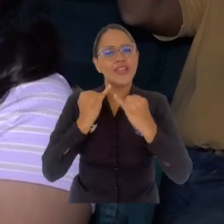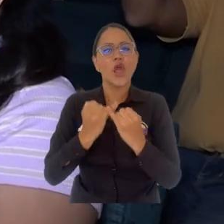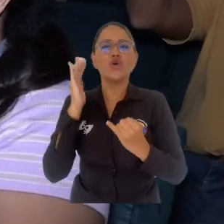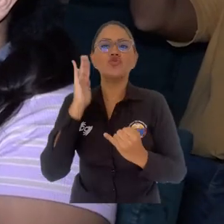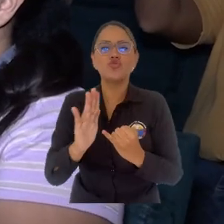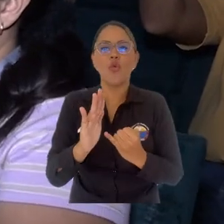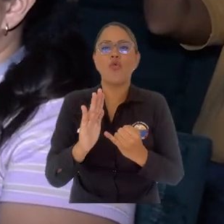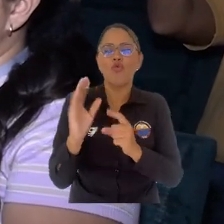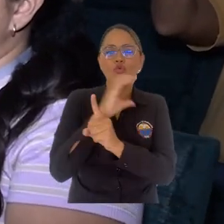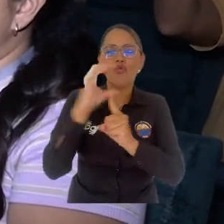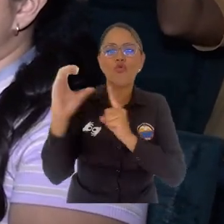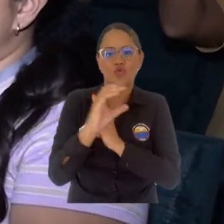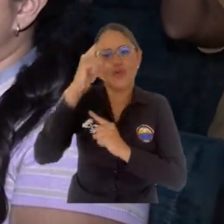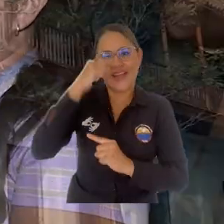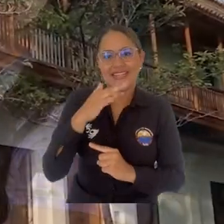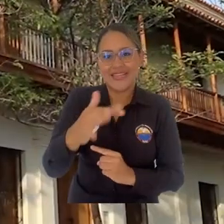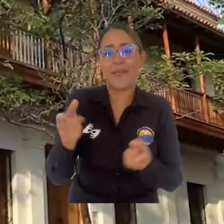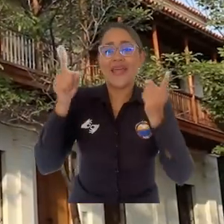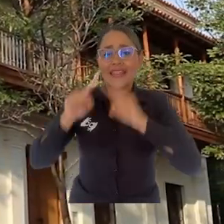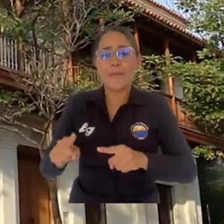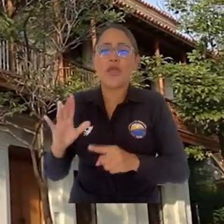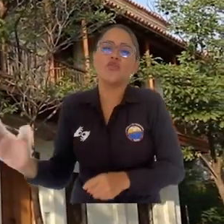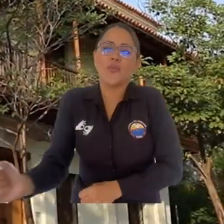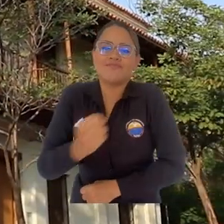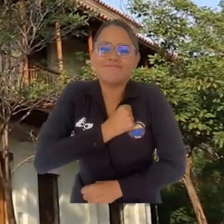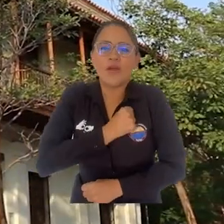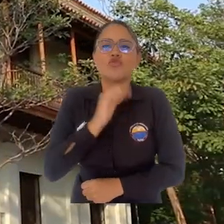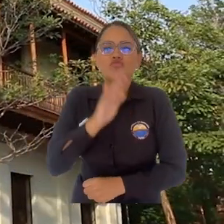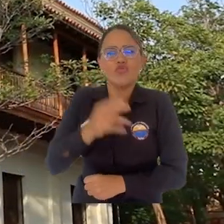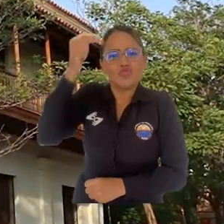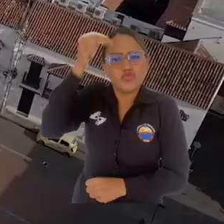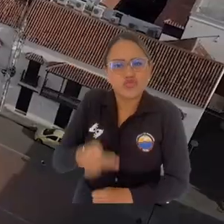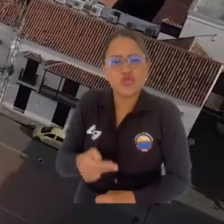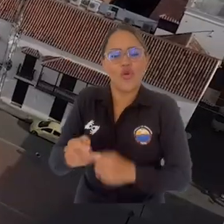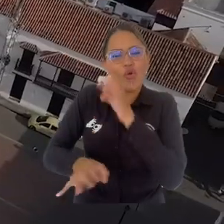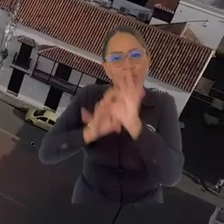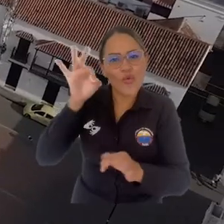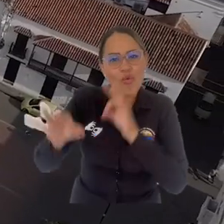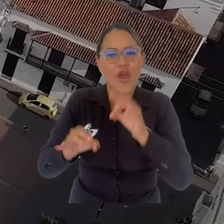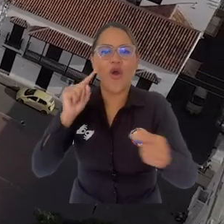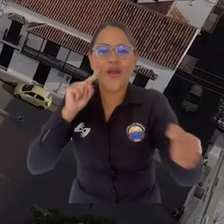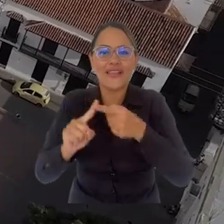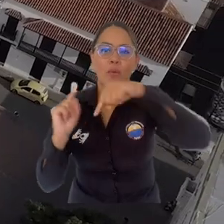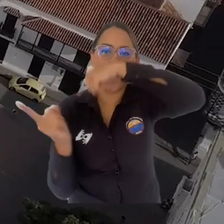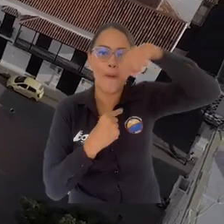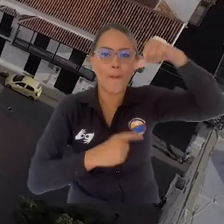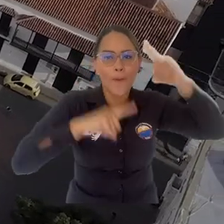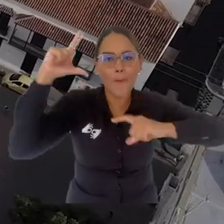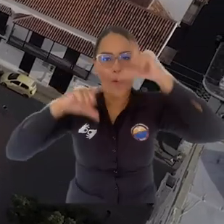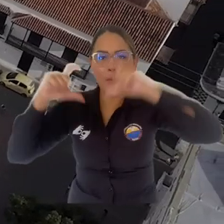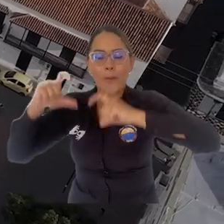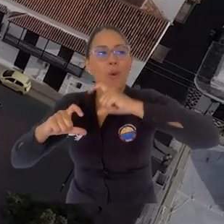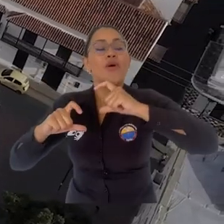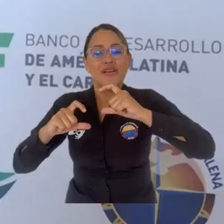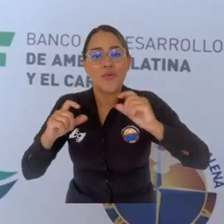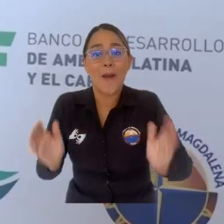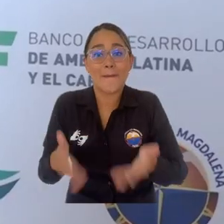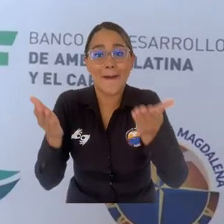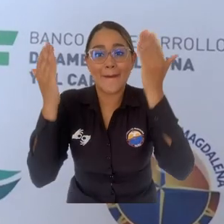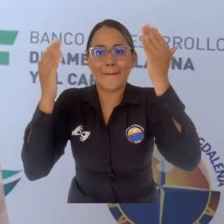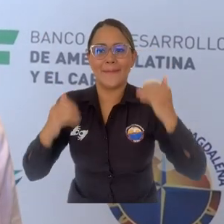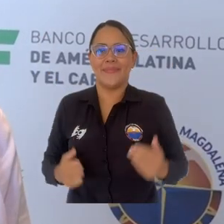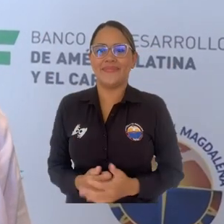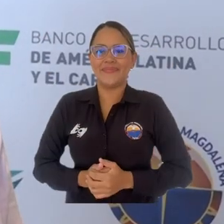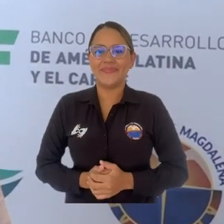cultural de Santa Marta y generar estrategias de conservación del patrimonio histórico que al mismo tiempo se convierte en potencial turístico. No